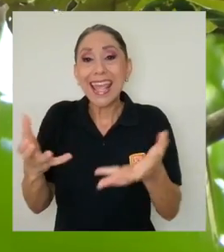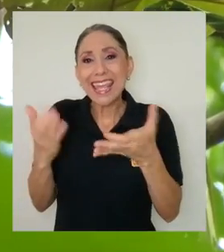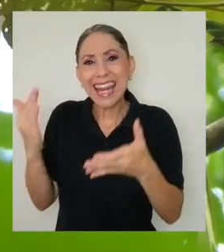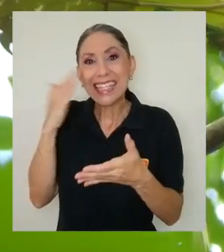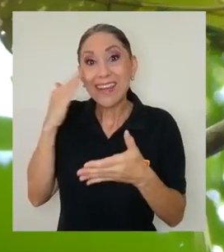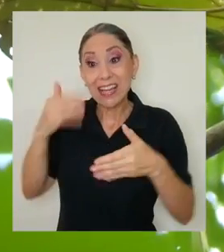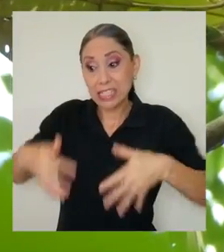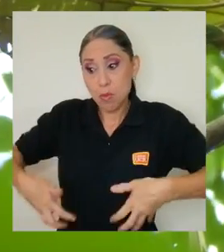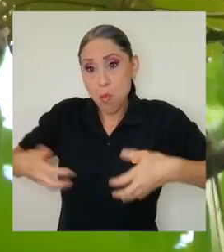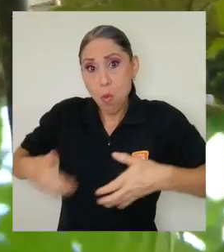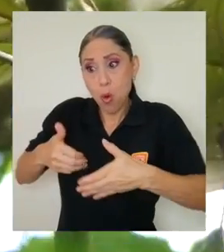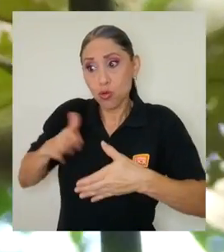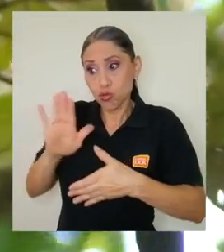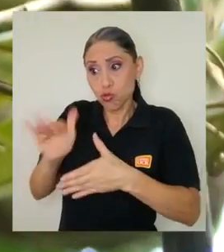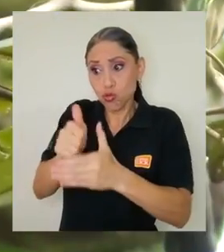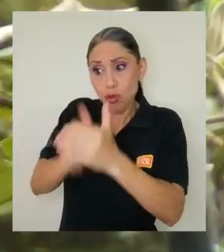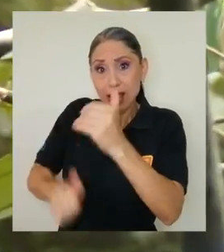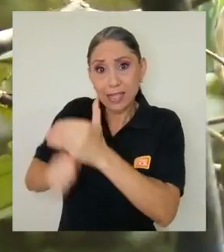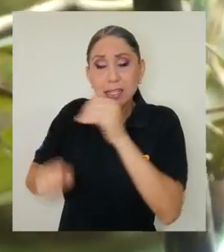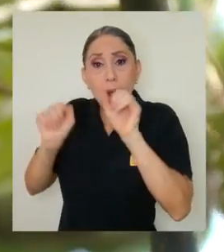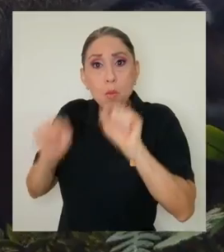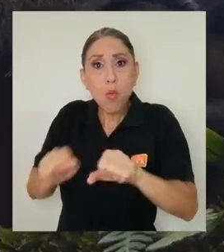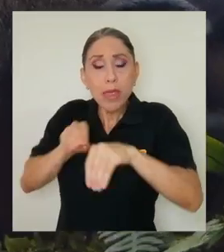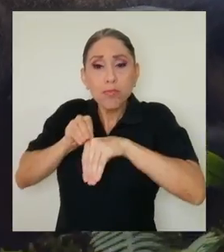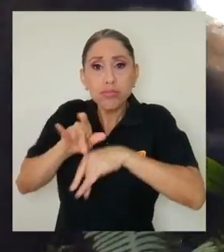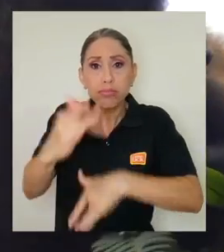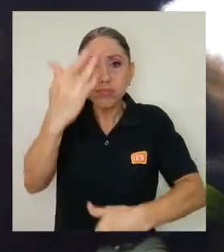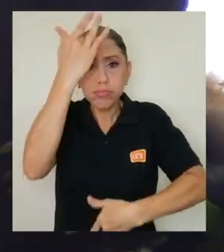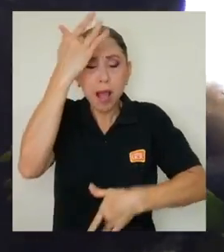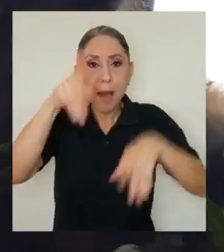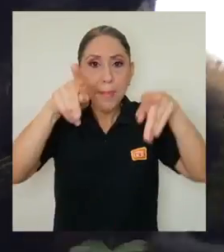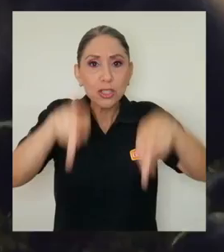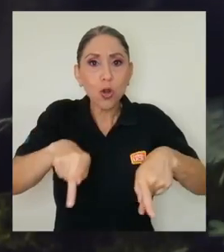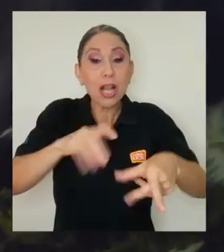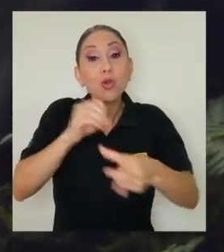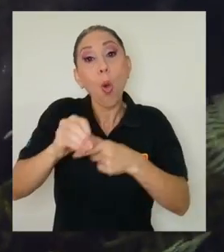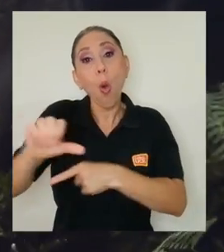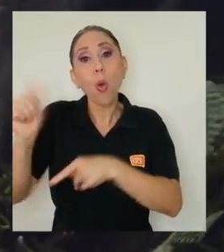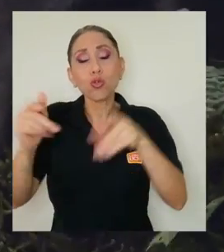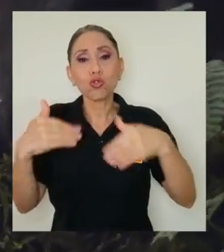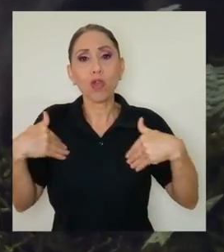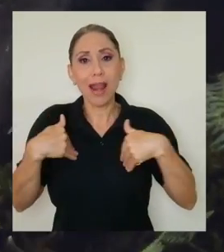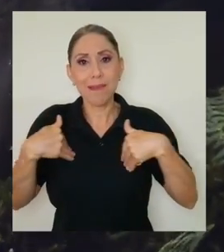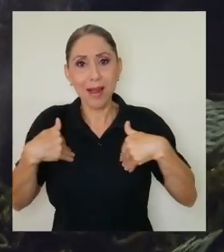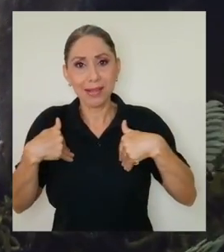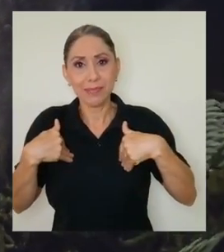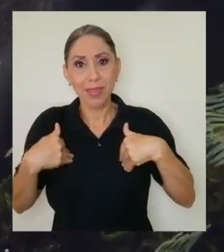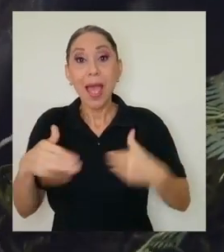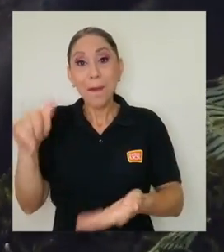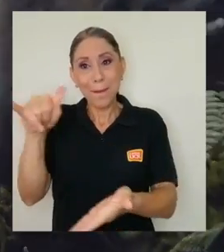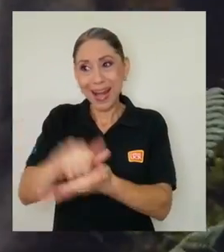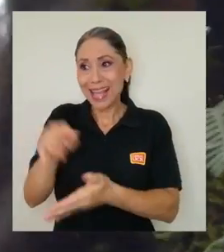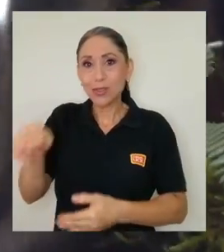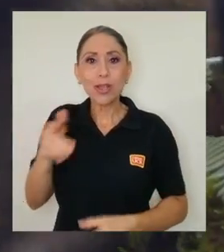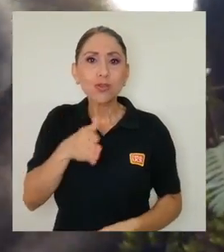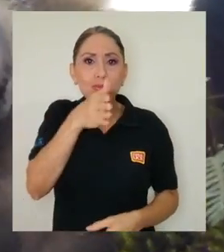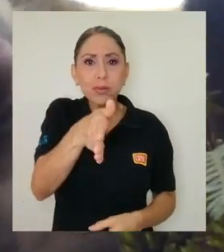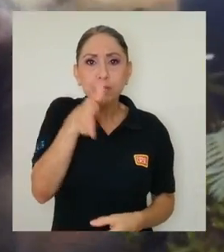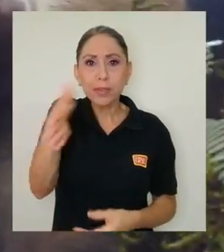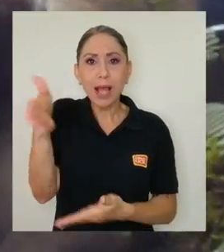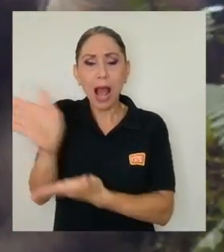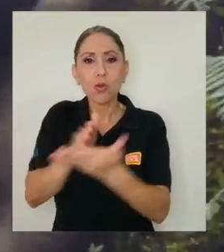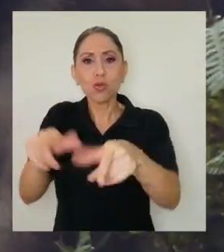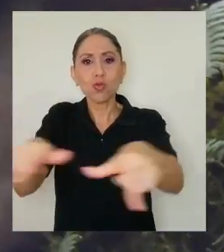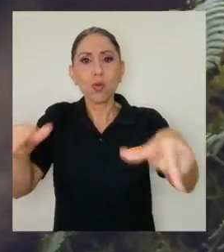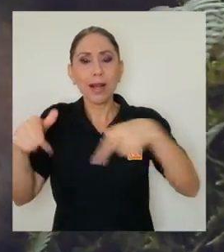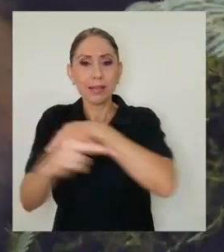heces de primates podrían transmitir enfermedades a personas u otros animales. Para esto, visitarán algunas zonas del país para